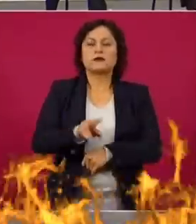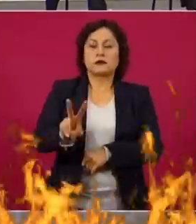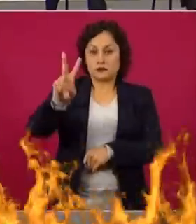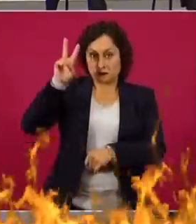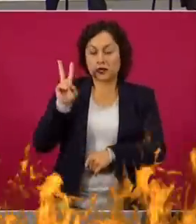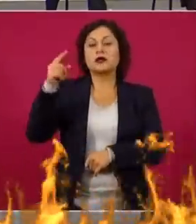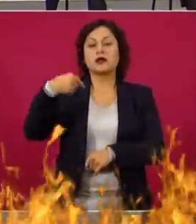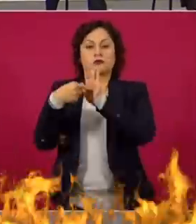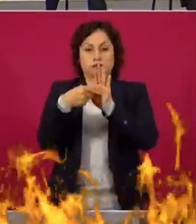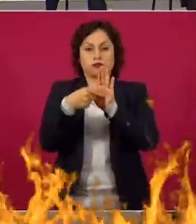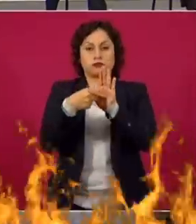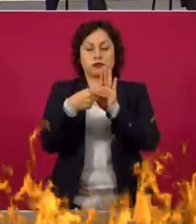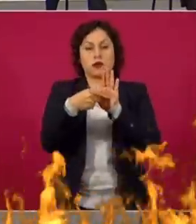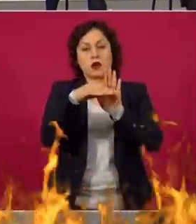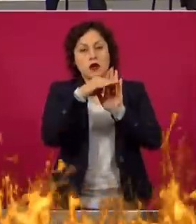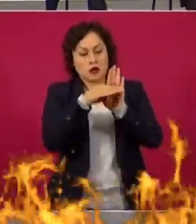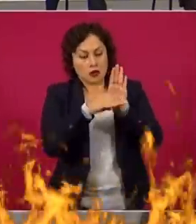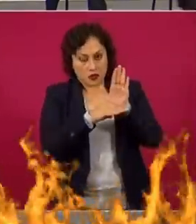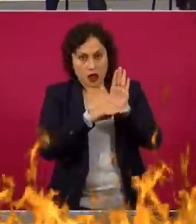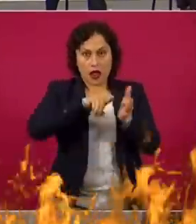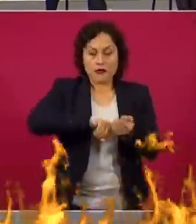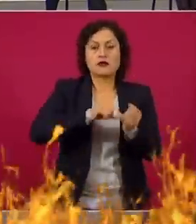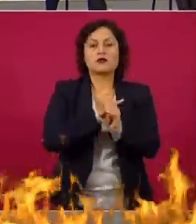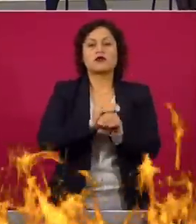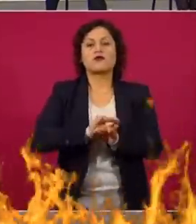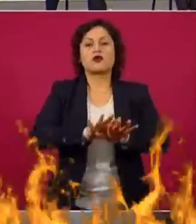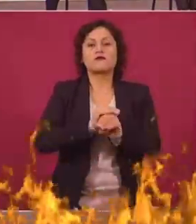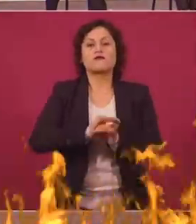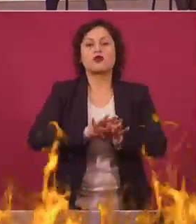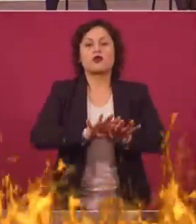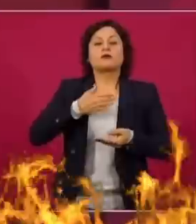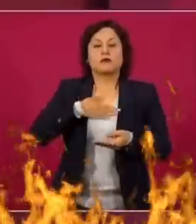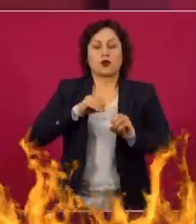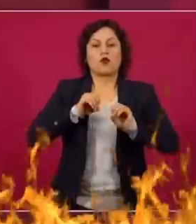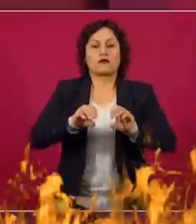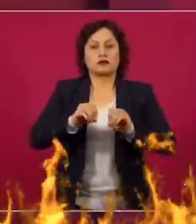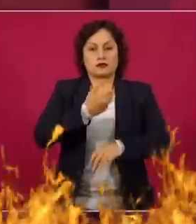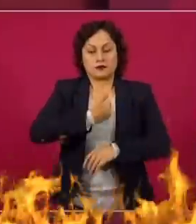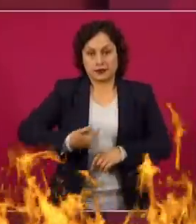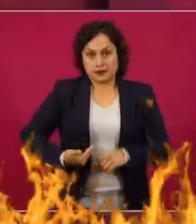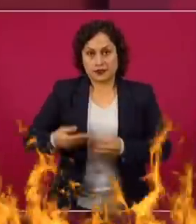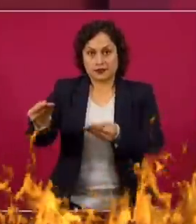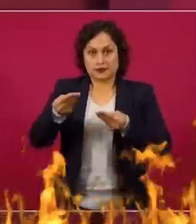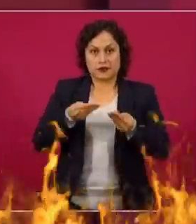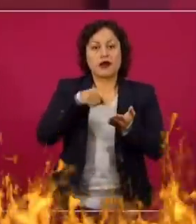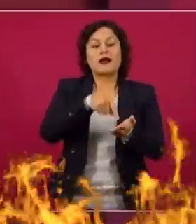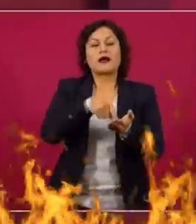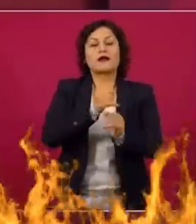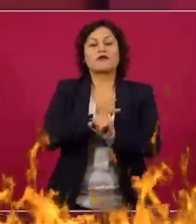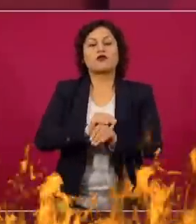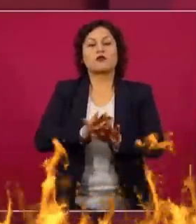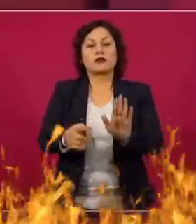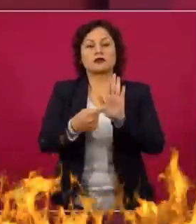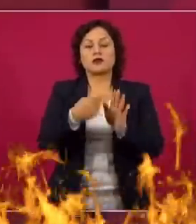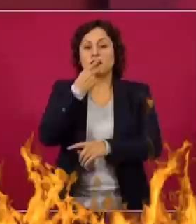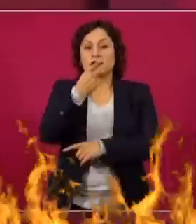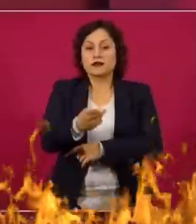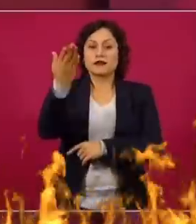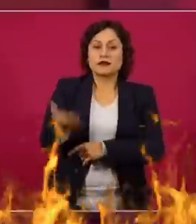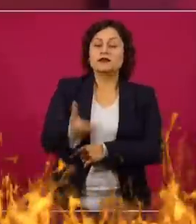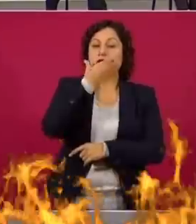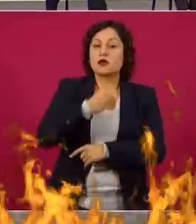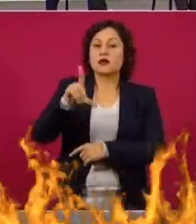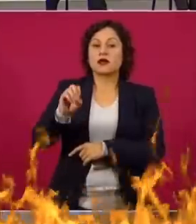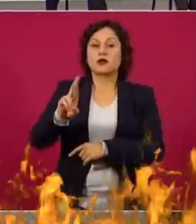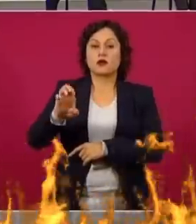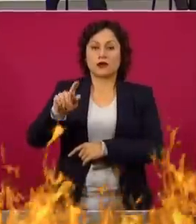di a conocer un resumen de una documentación que Personas Anónimas Anónimas, en la cual se fundamenta que el periodista Carlos